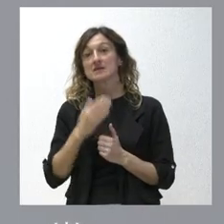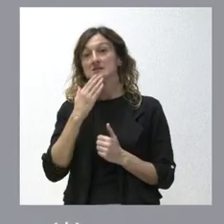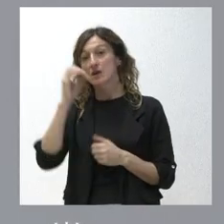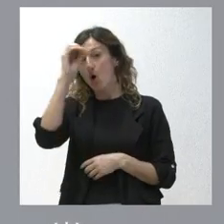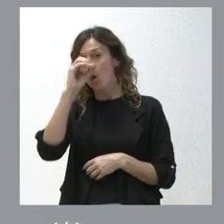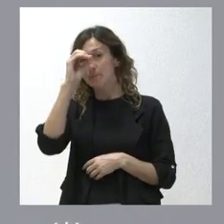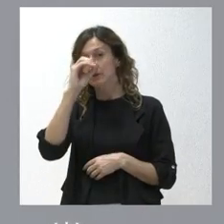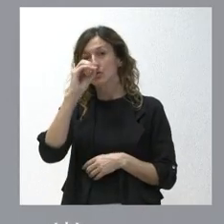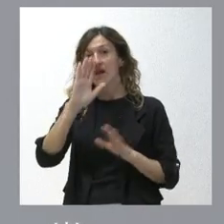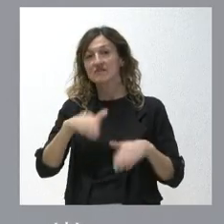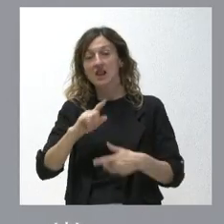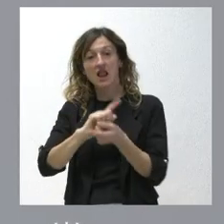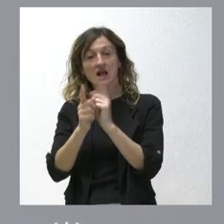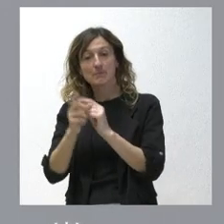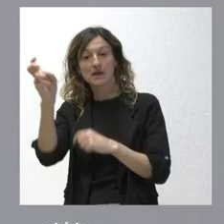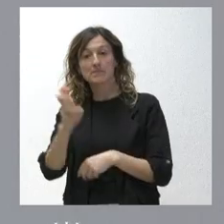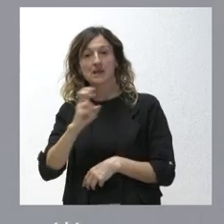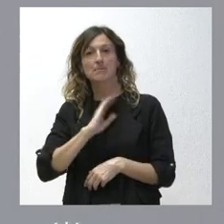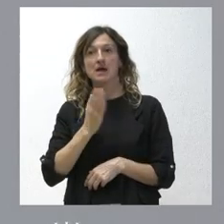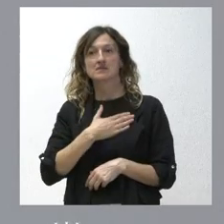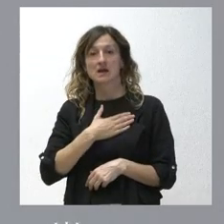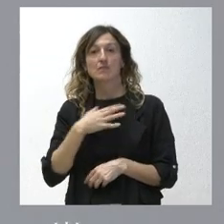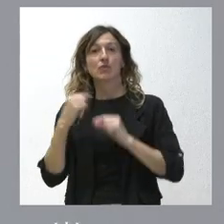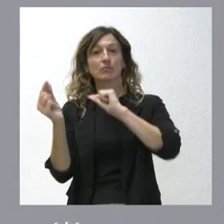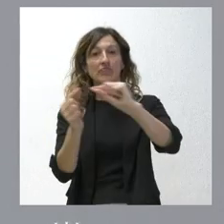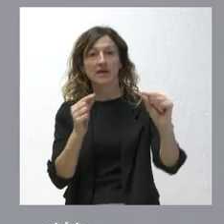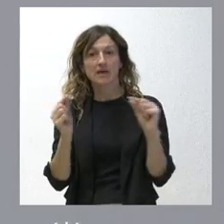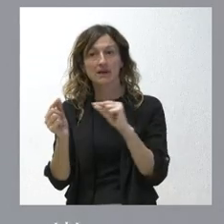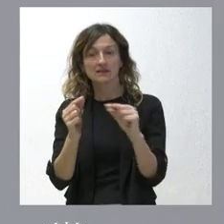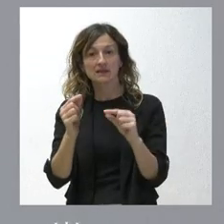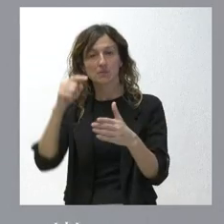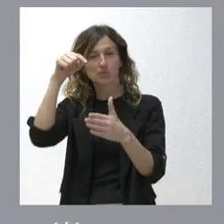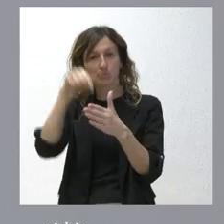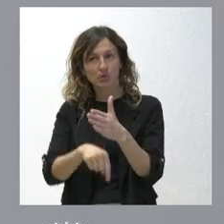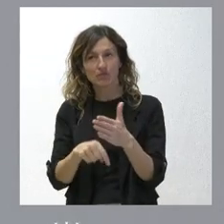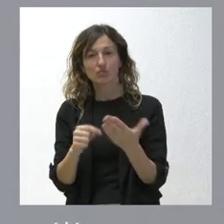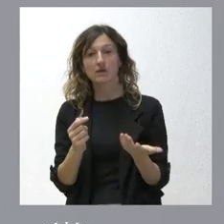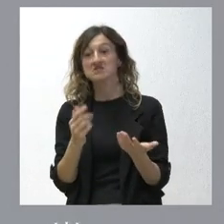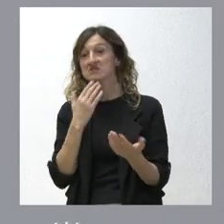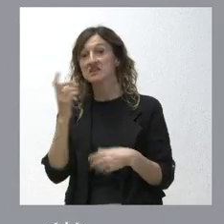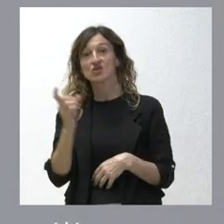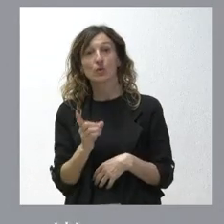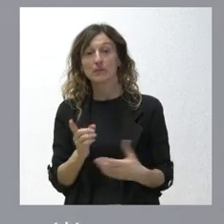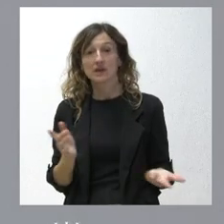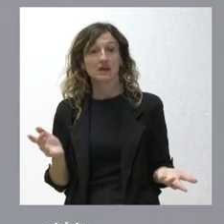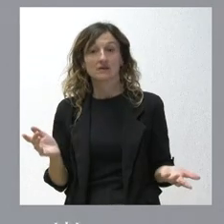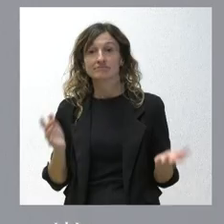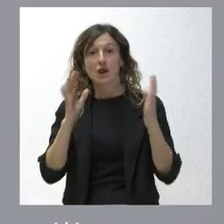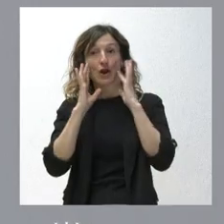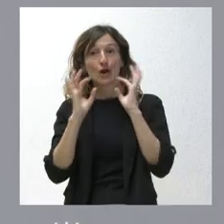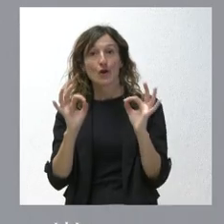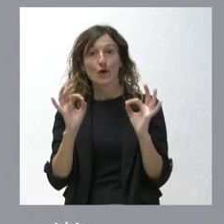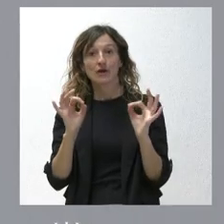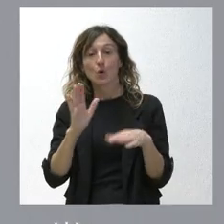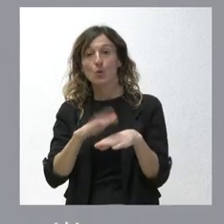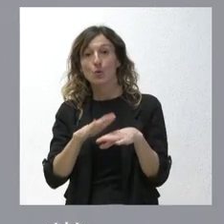opinión y vienen mañana pues tendremos la ocasión de debatirlo de entrar en profundidad y si no vienen mañana pues lógicamente no será